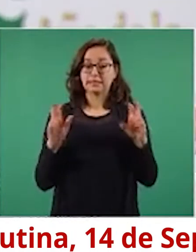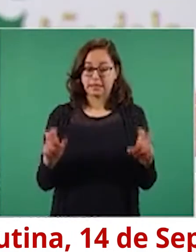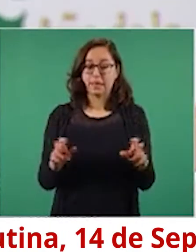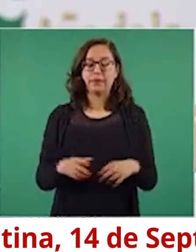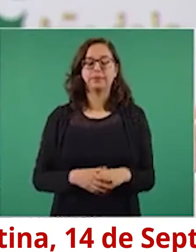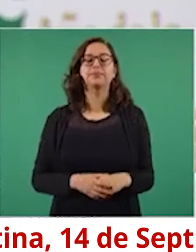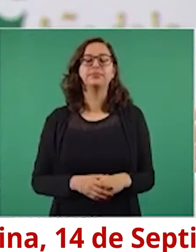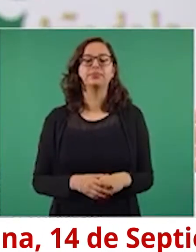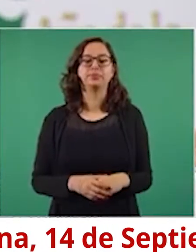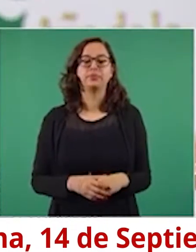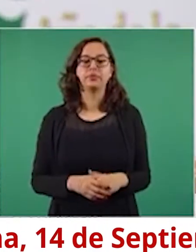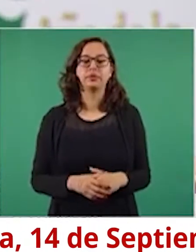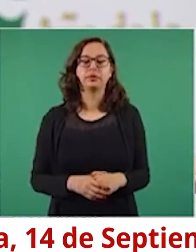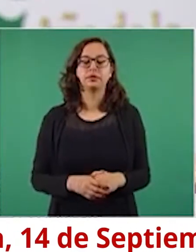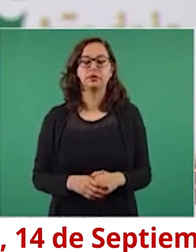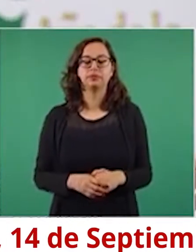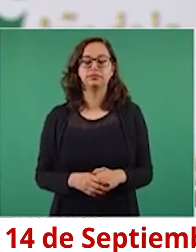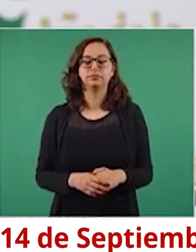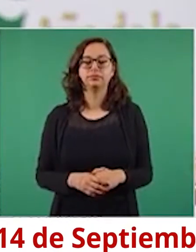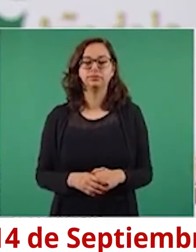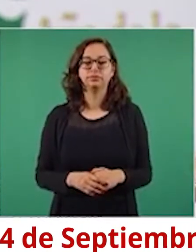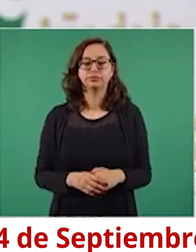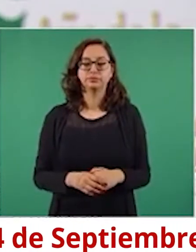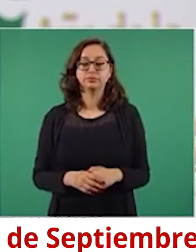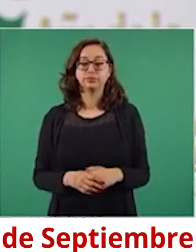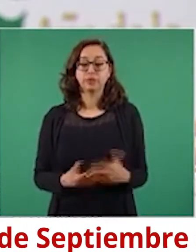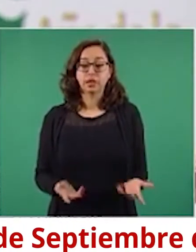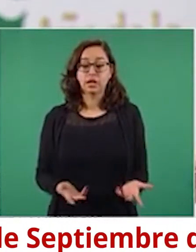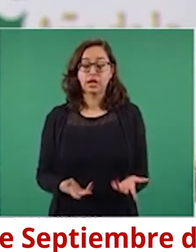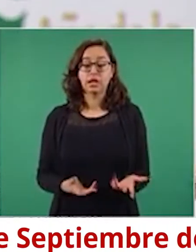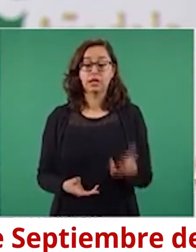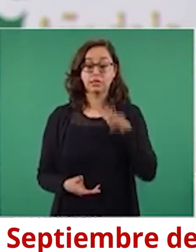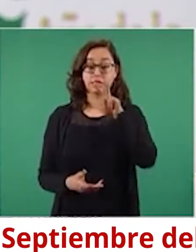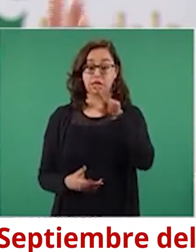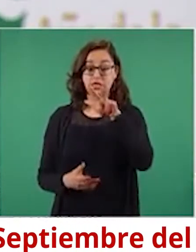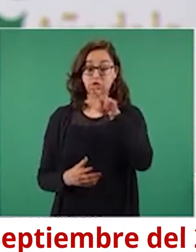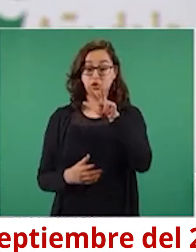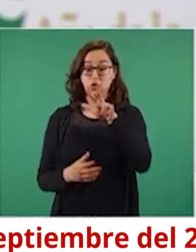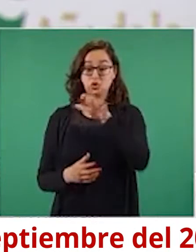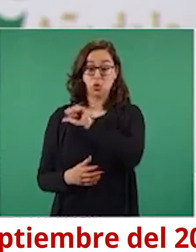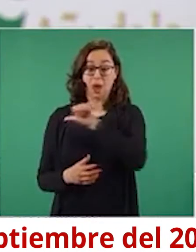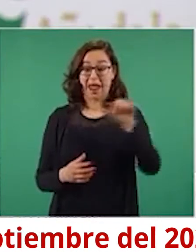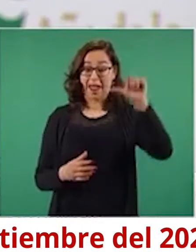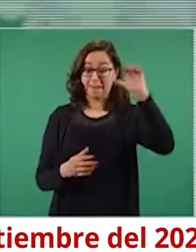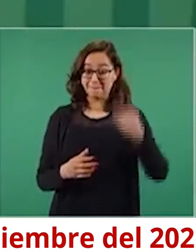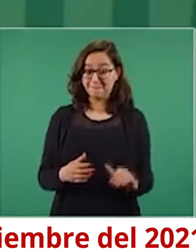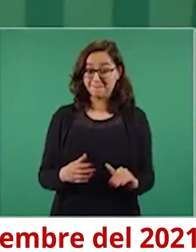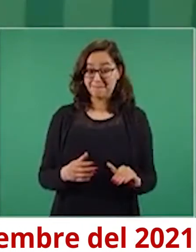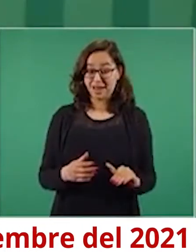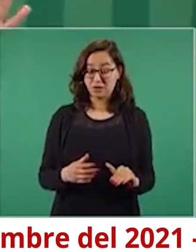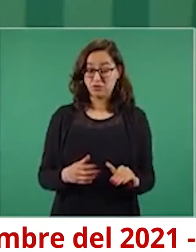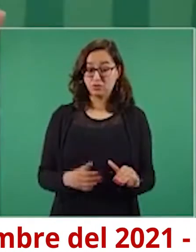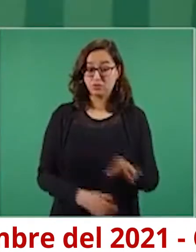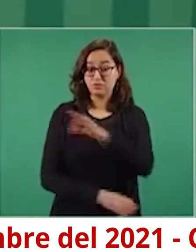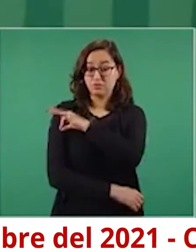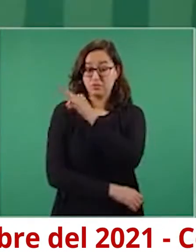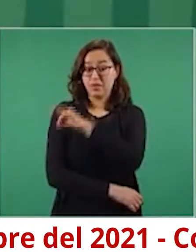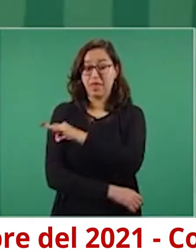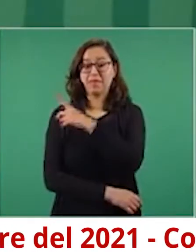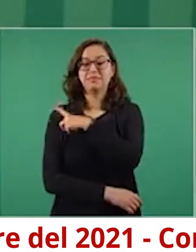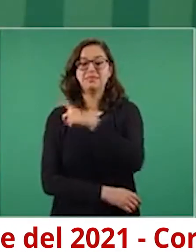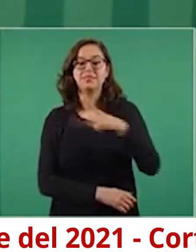vacunación a personas menores de edad, en general, debemos visualizarla en dos